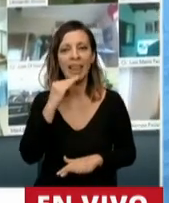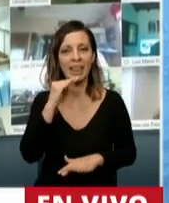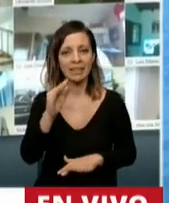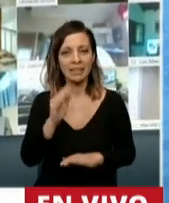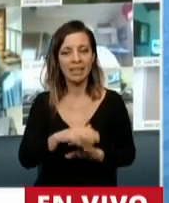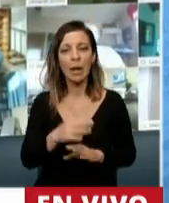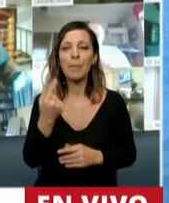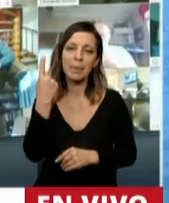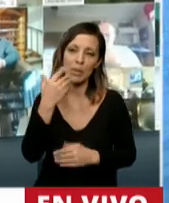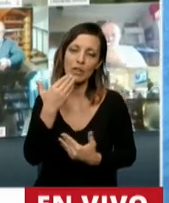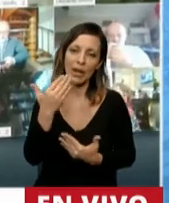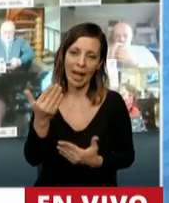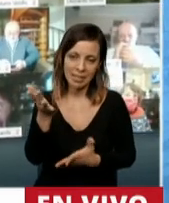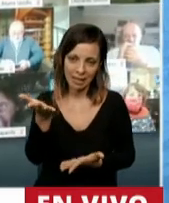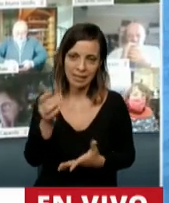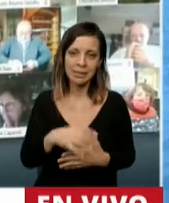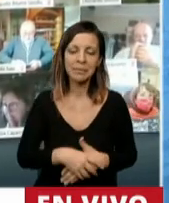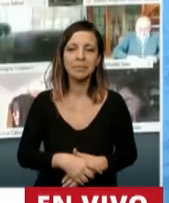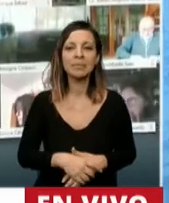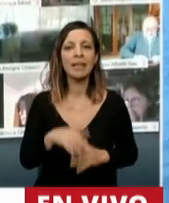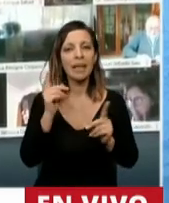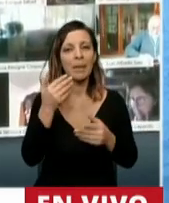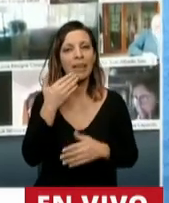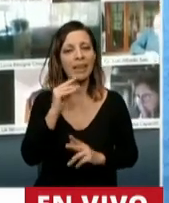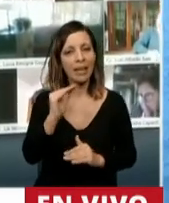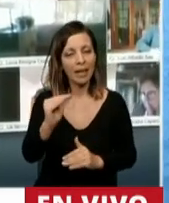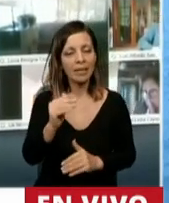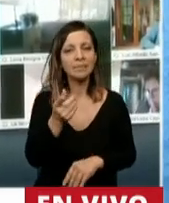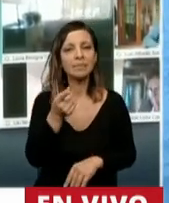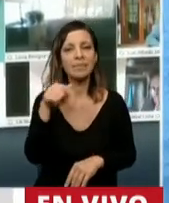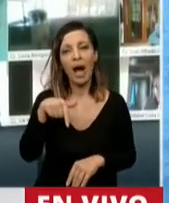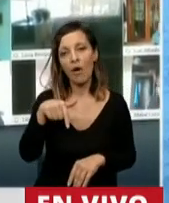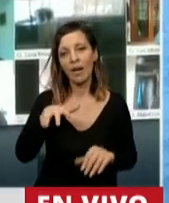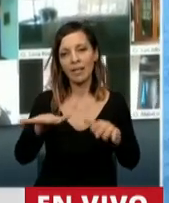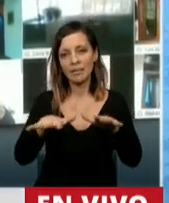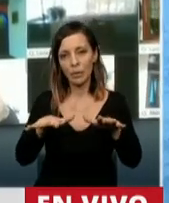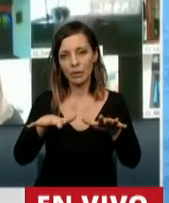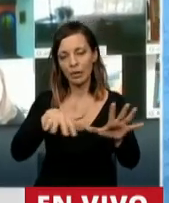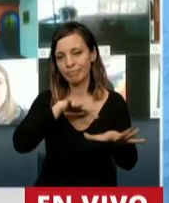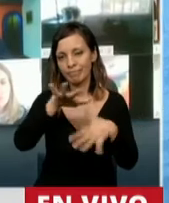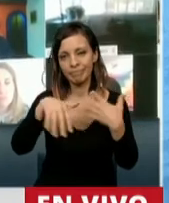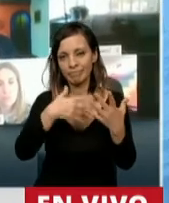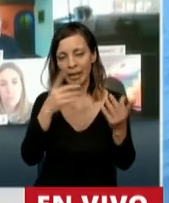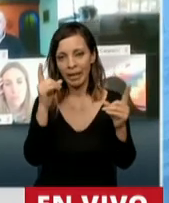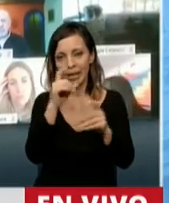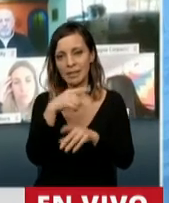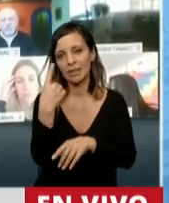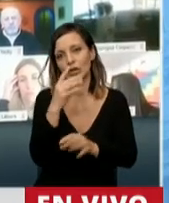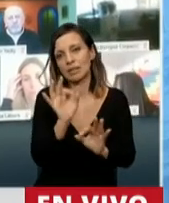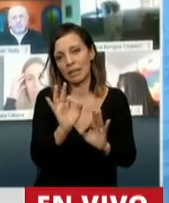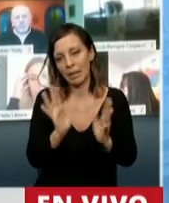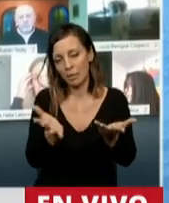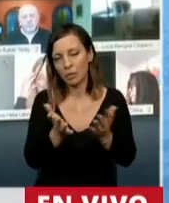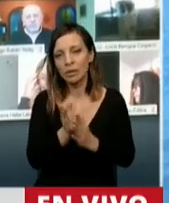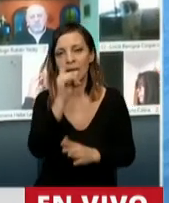agradecí la palabra y le decía que en el sentido de esta crisis en la que estamos atravesando, que es de público conocimiento,